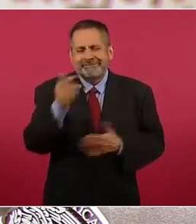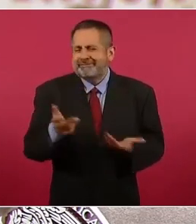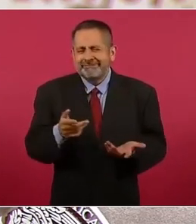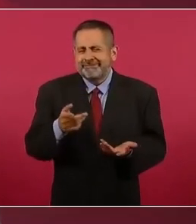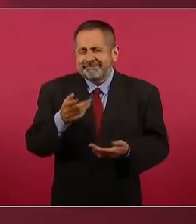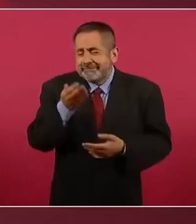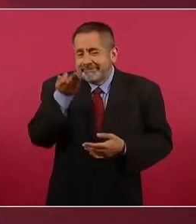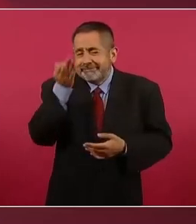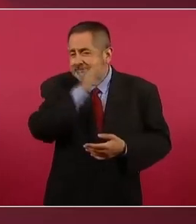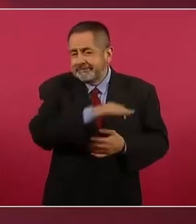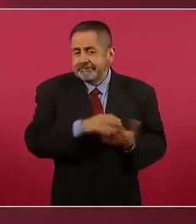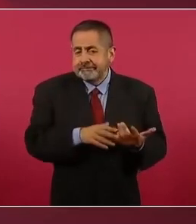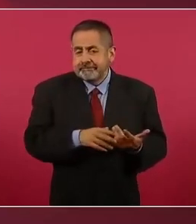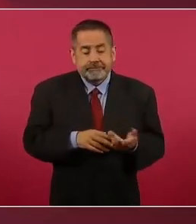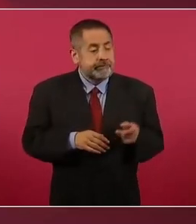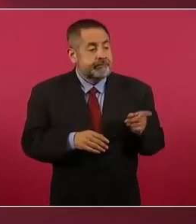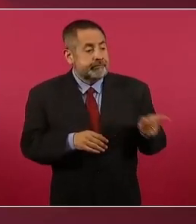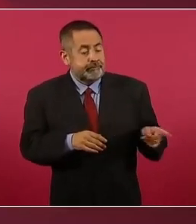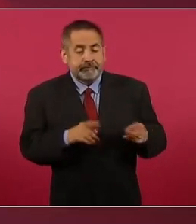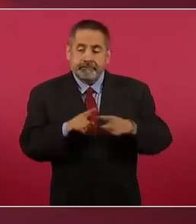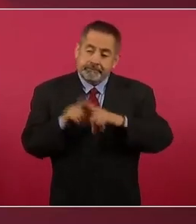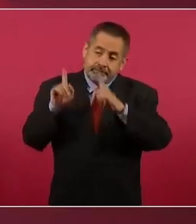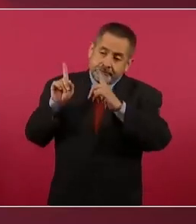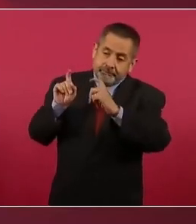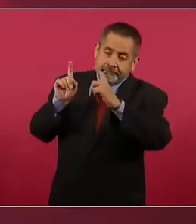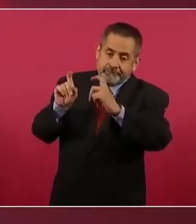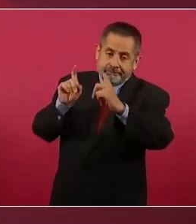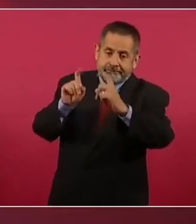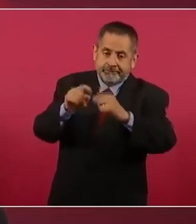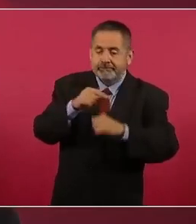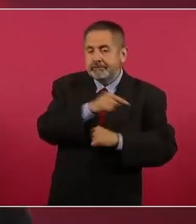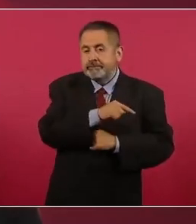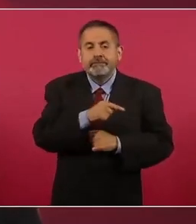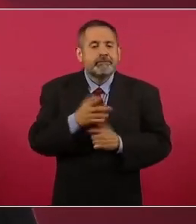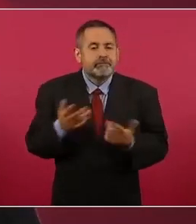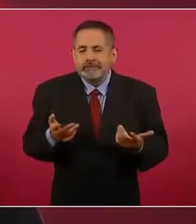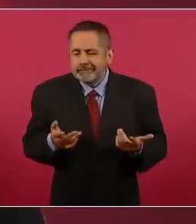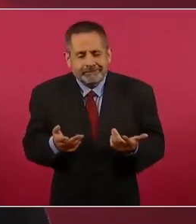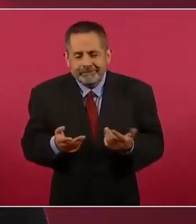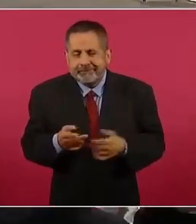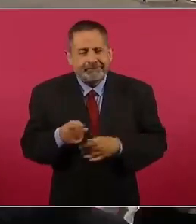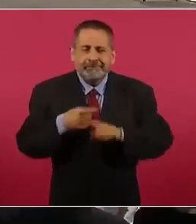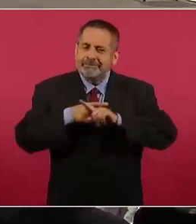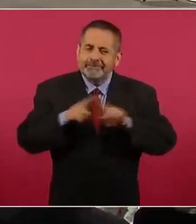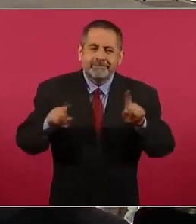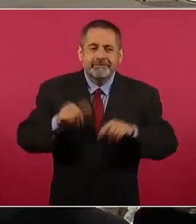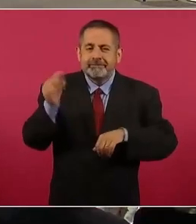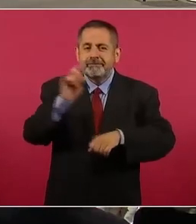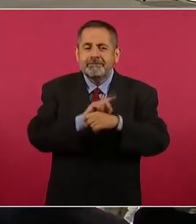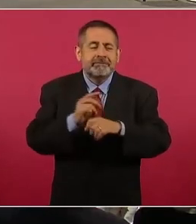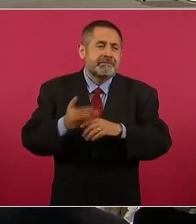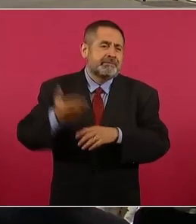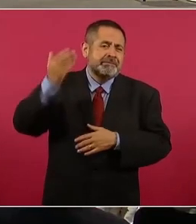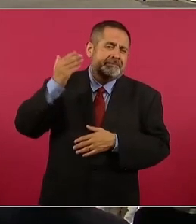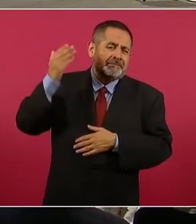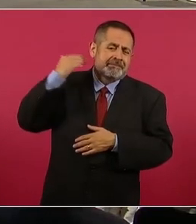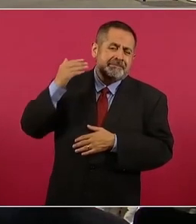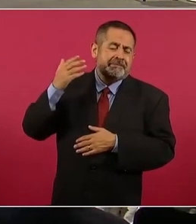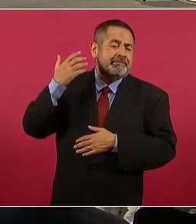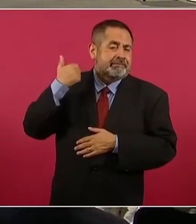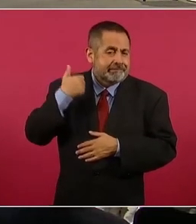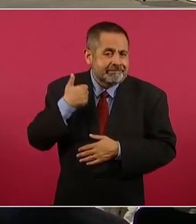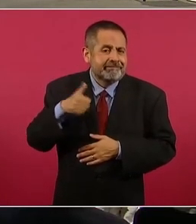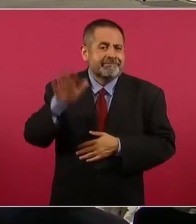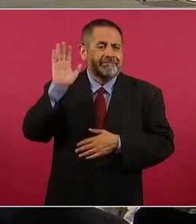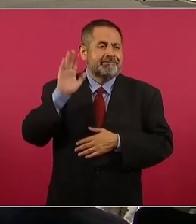el mensaje citado está acompañado por fotografías que corresponden a una protesta de elementos de la extinta Policía Federal